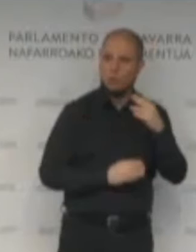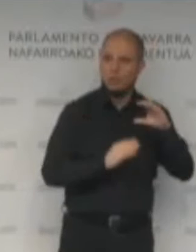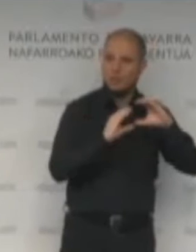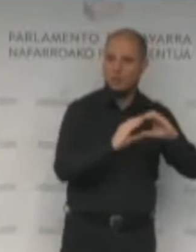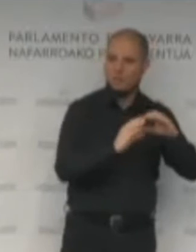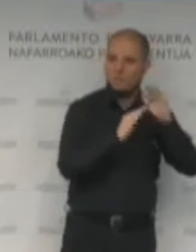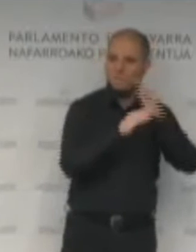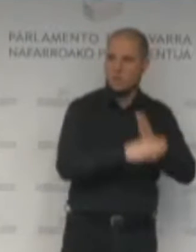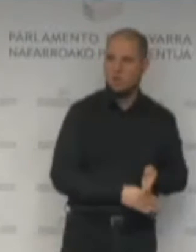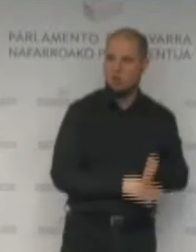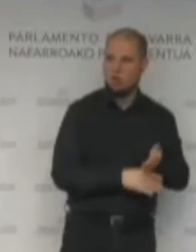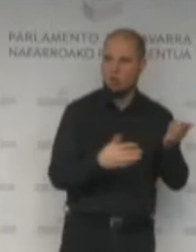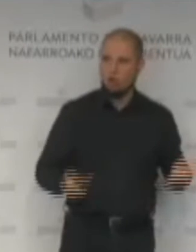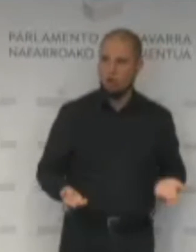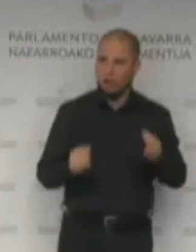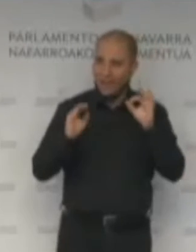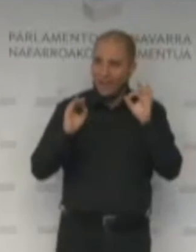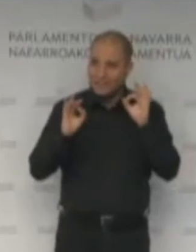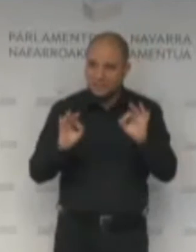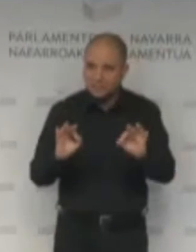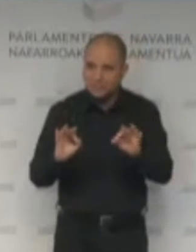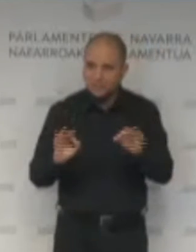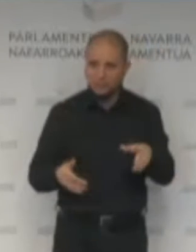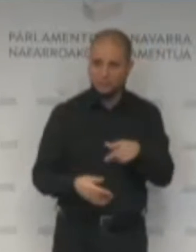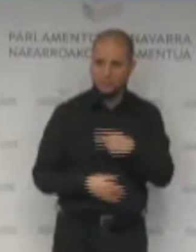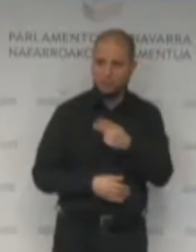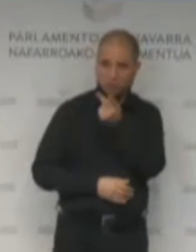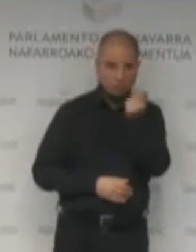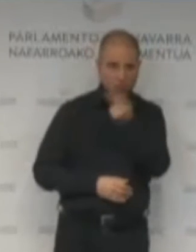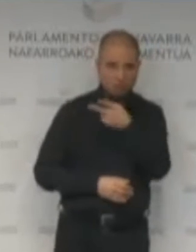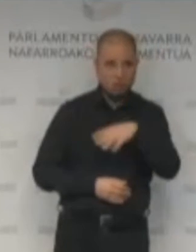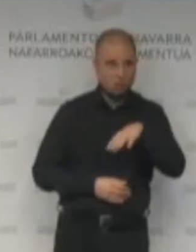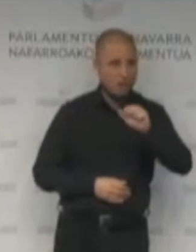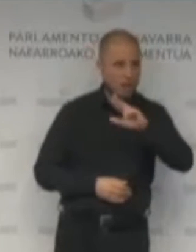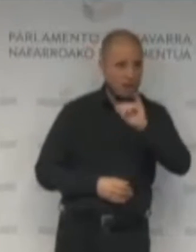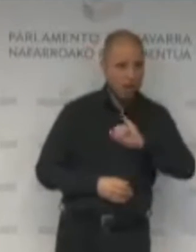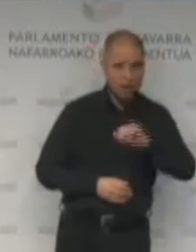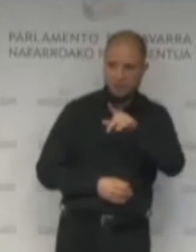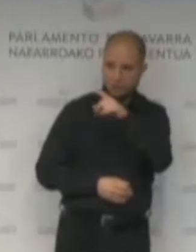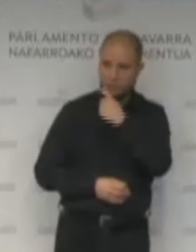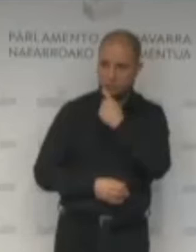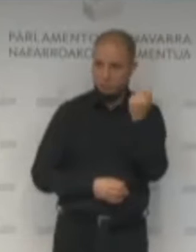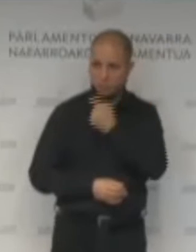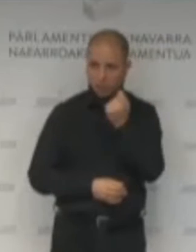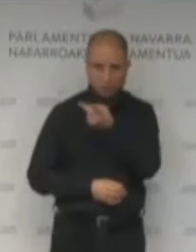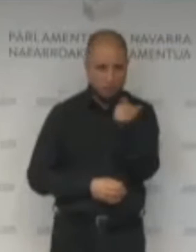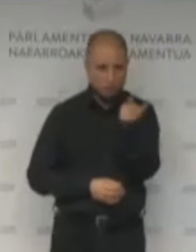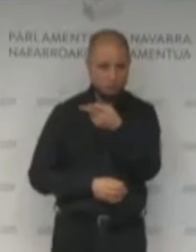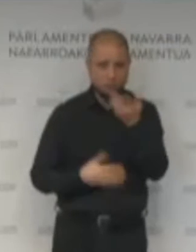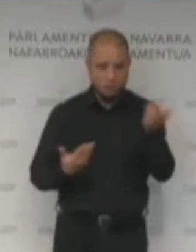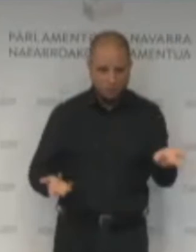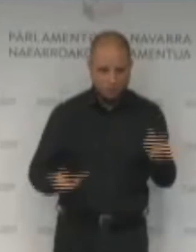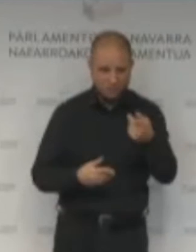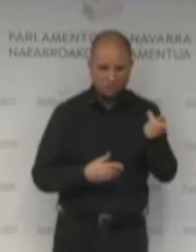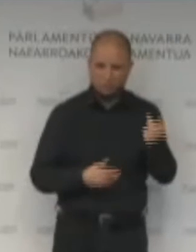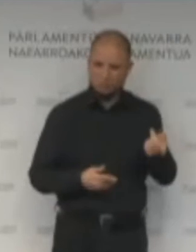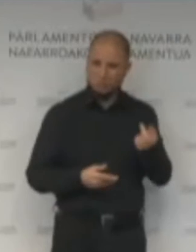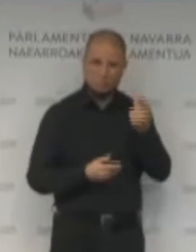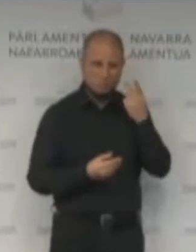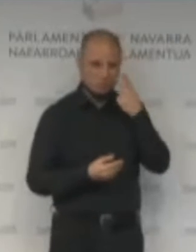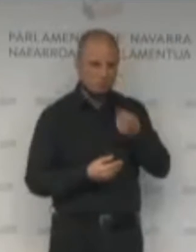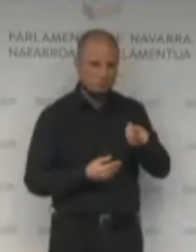Araiz. Nos referimos al modo de comprometer el gasto. Eso fue desaforado y desafortunado a ojos de Gueroa Bay.